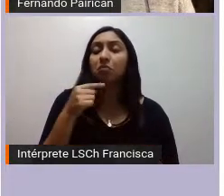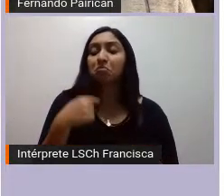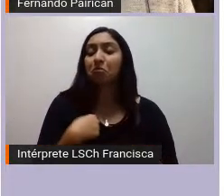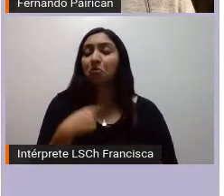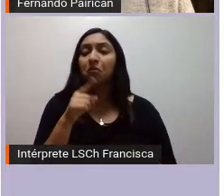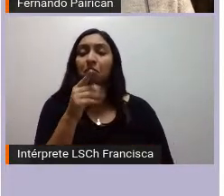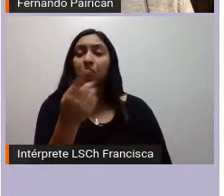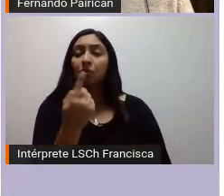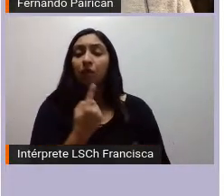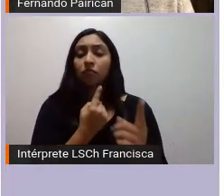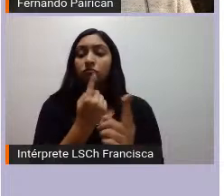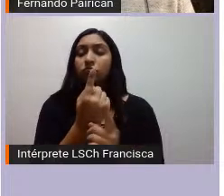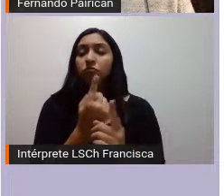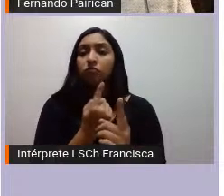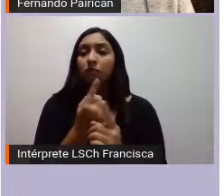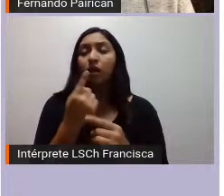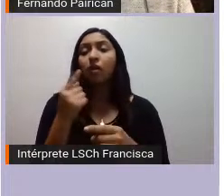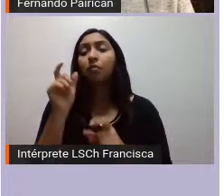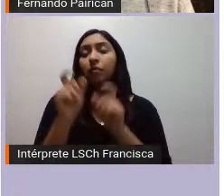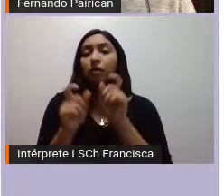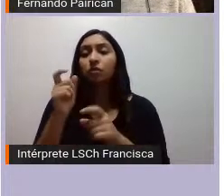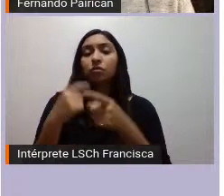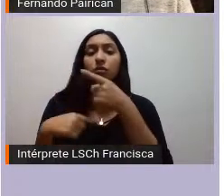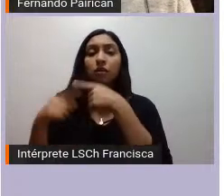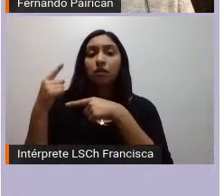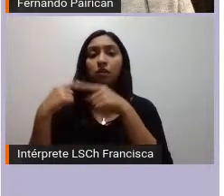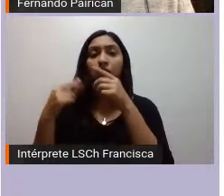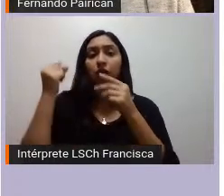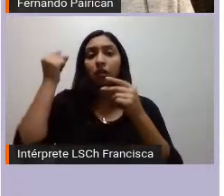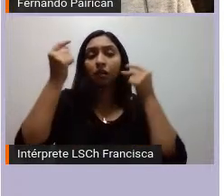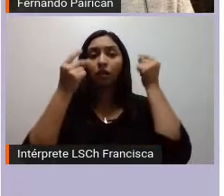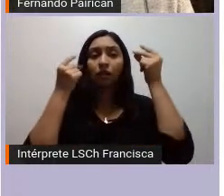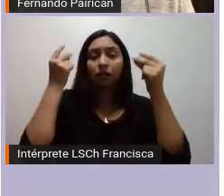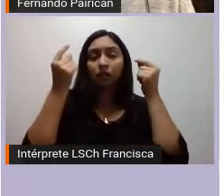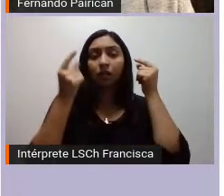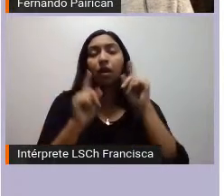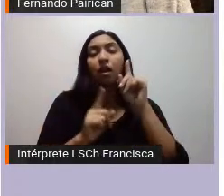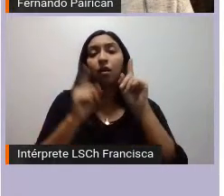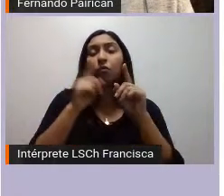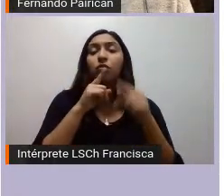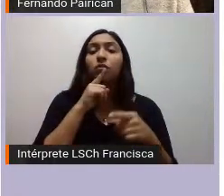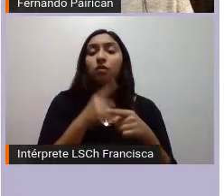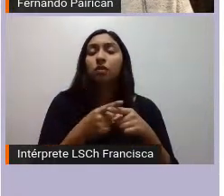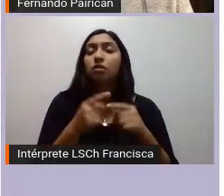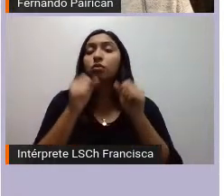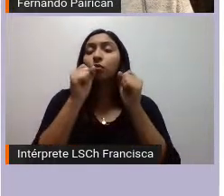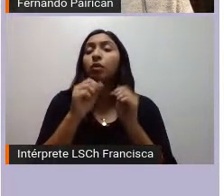historiadores han trabajado bastante la idea de los parlamentos algunos textos los pueden descargar gratuitamente desde